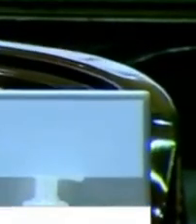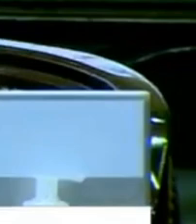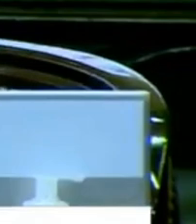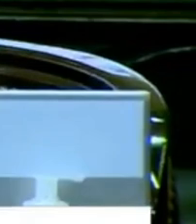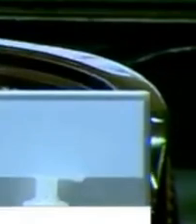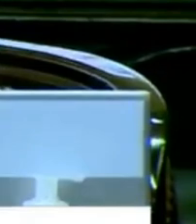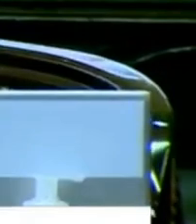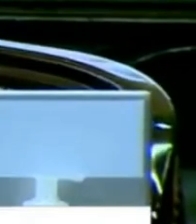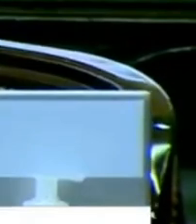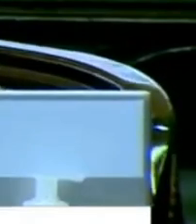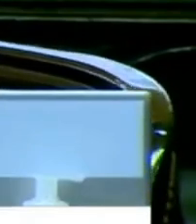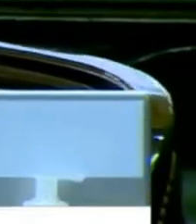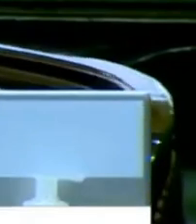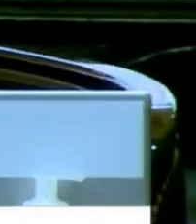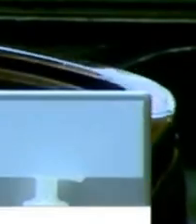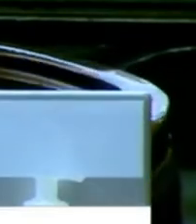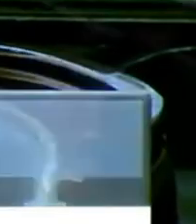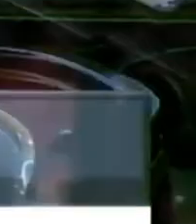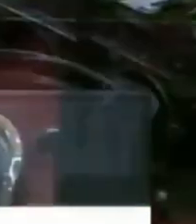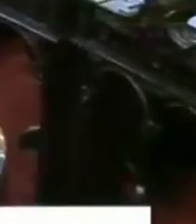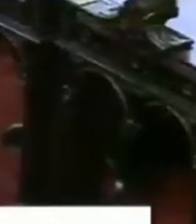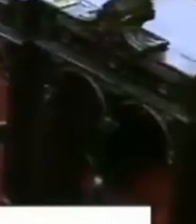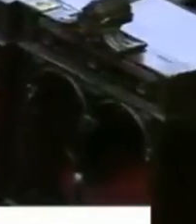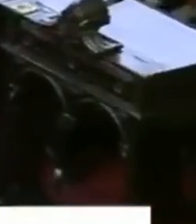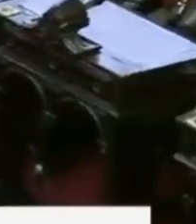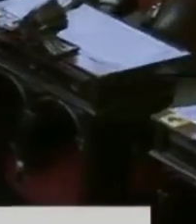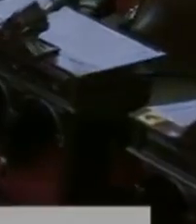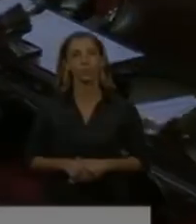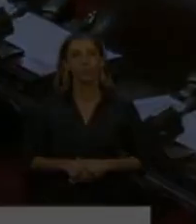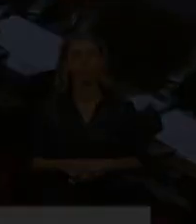Gracias. Gracias. Diputada Cristina Álvarez Rodríguez.